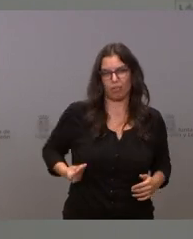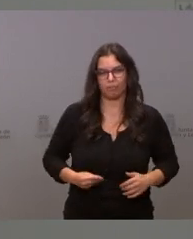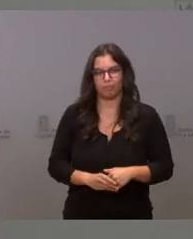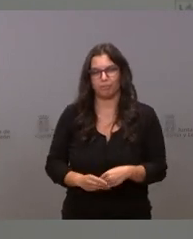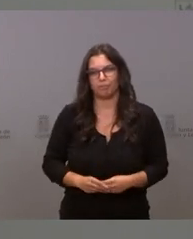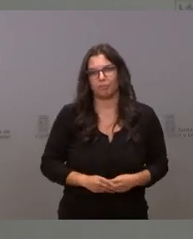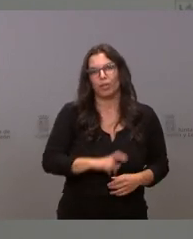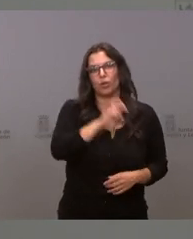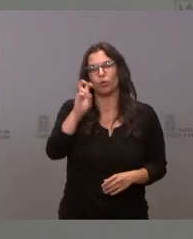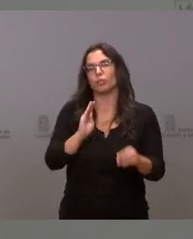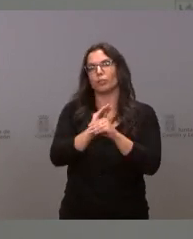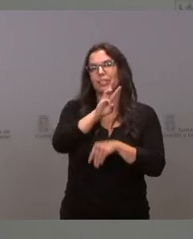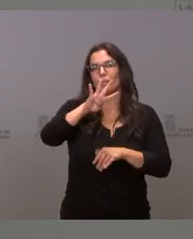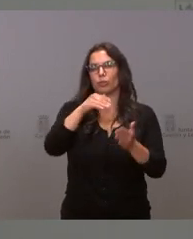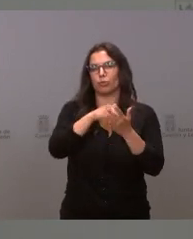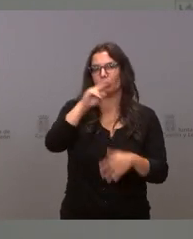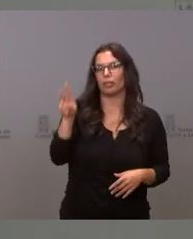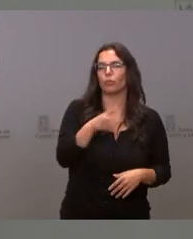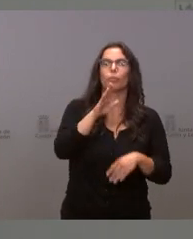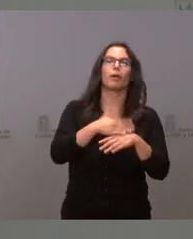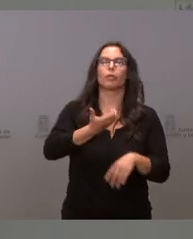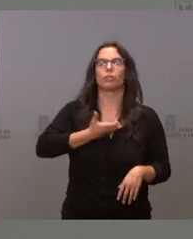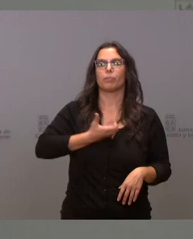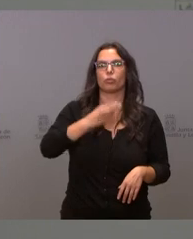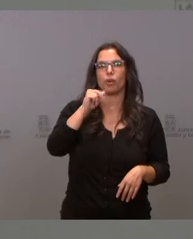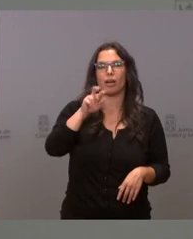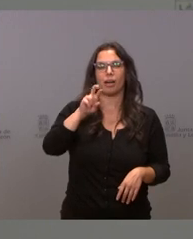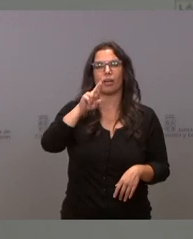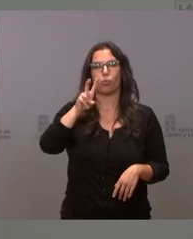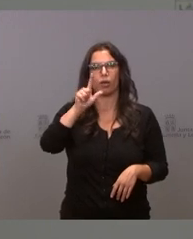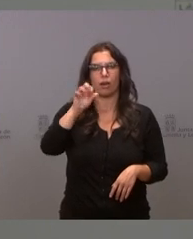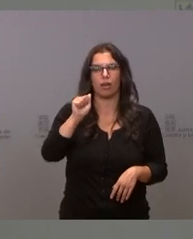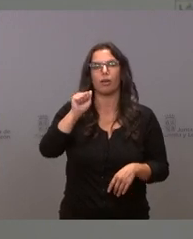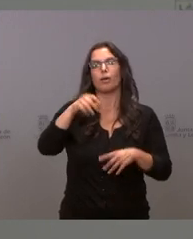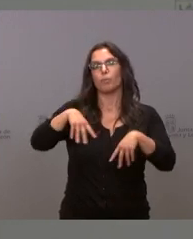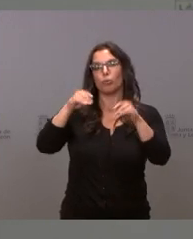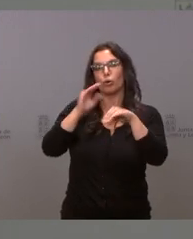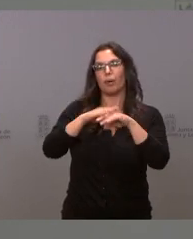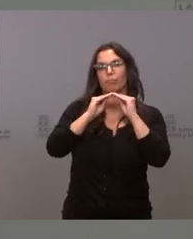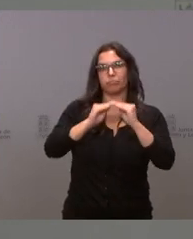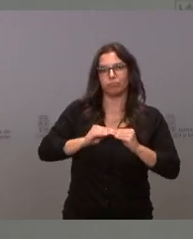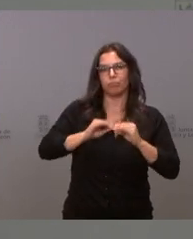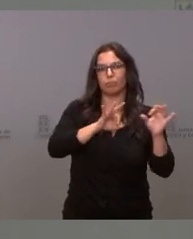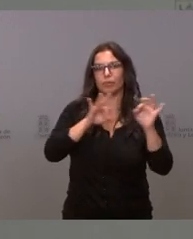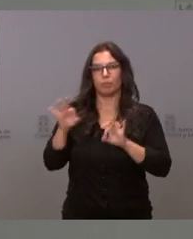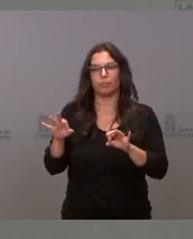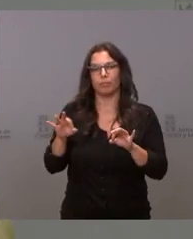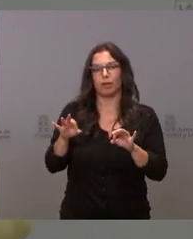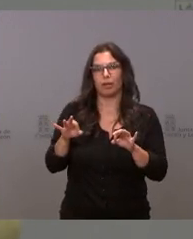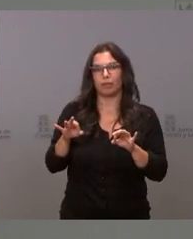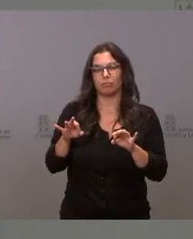Otra subvención de 34.000 euros para el Ayuntamiento de Caleruega, en Burgos, para el acondicionamiento de viales.